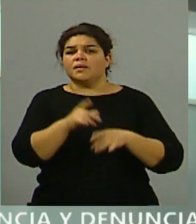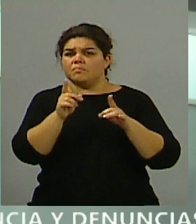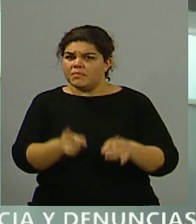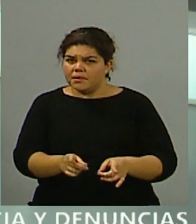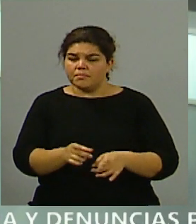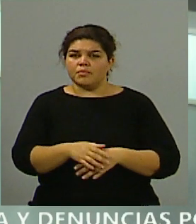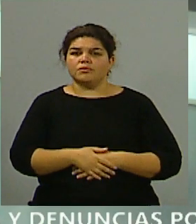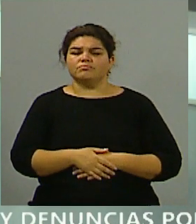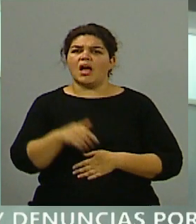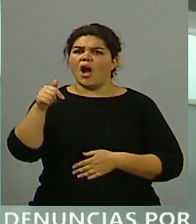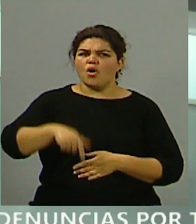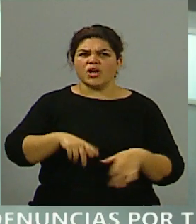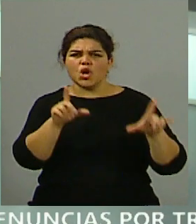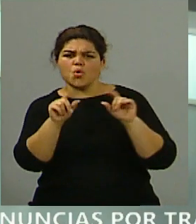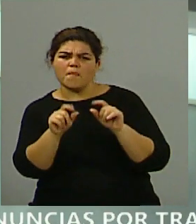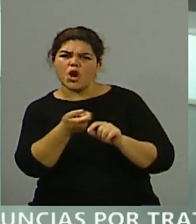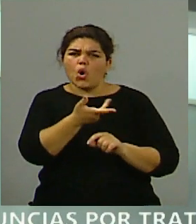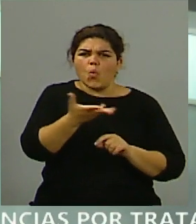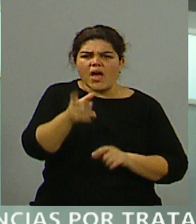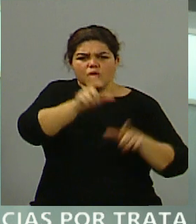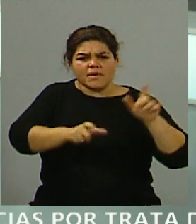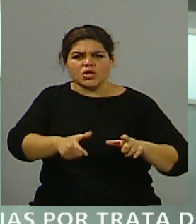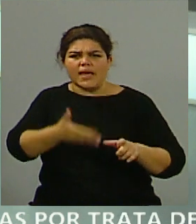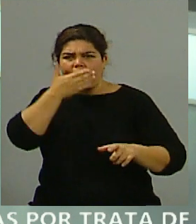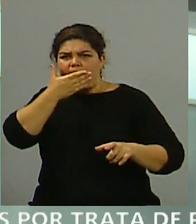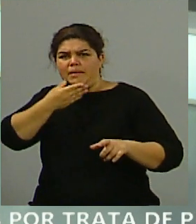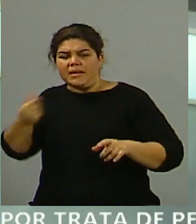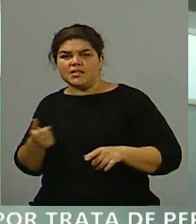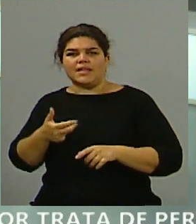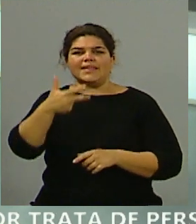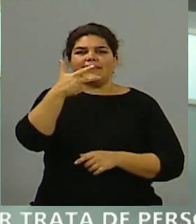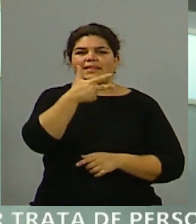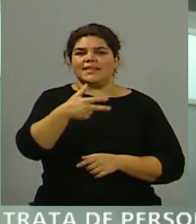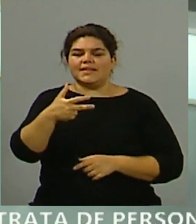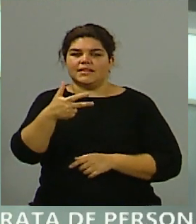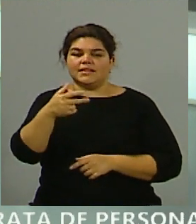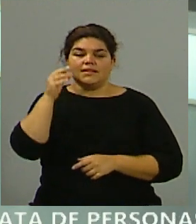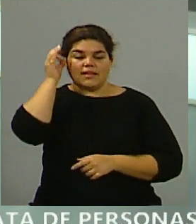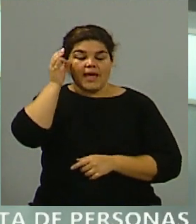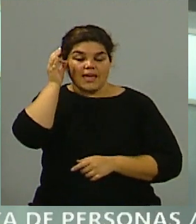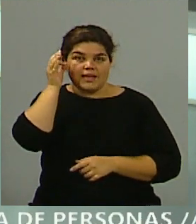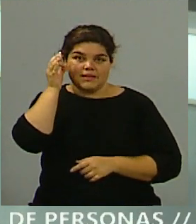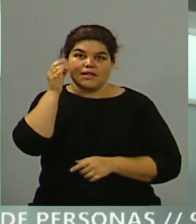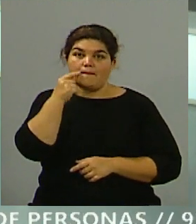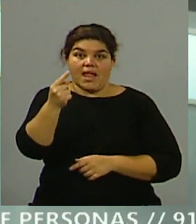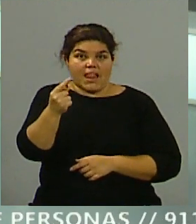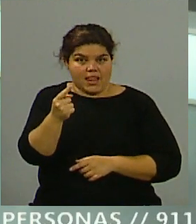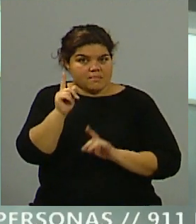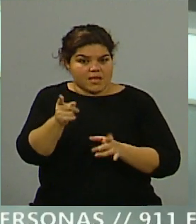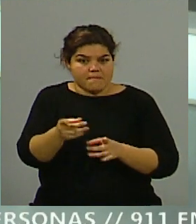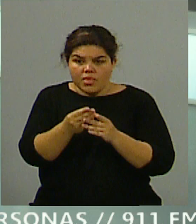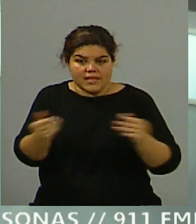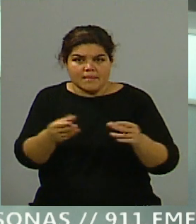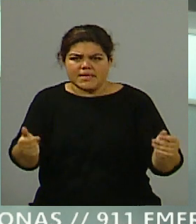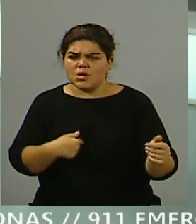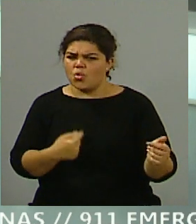el número desaparecido, pone en tela de juicio los 30.000 desaparecidos y desaparecidas, se pone en tela de juicio la tarea que hacen las